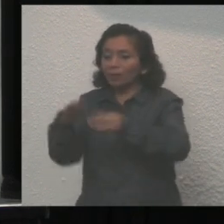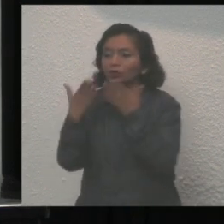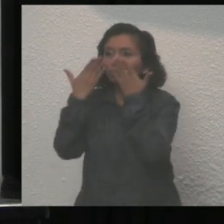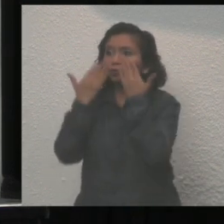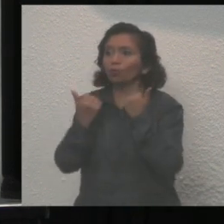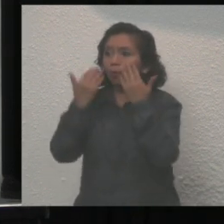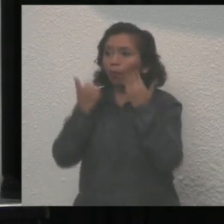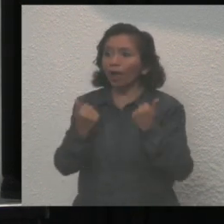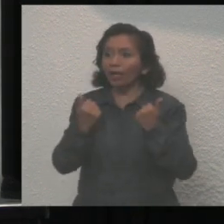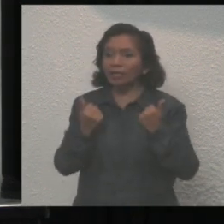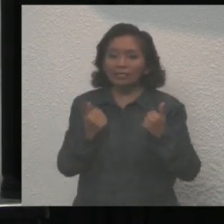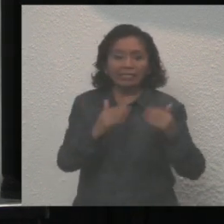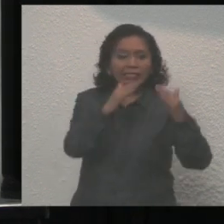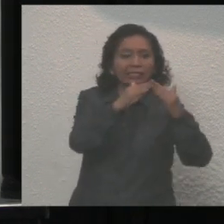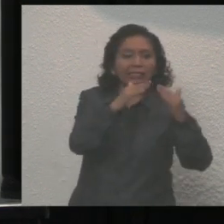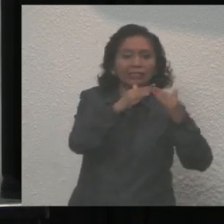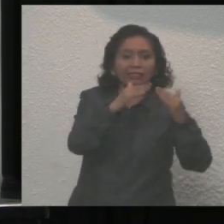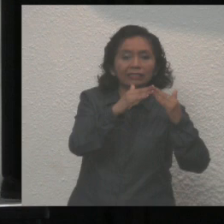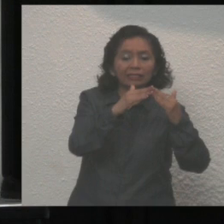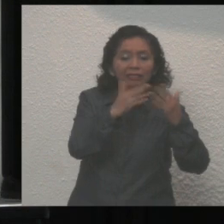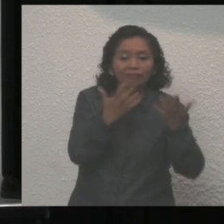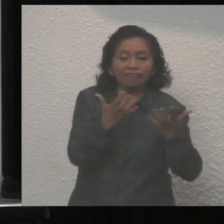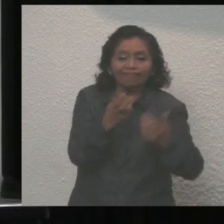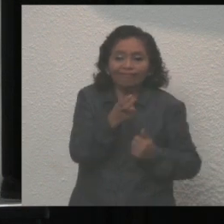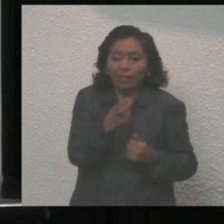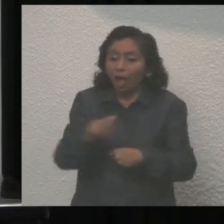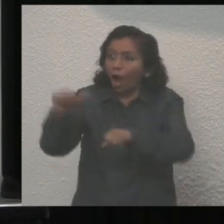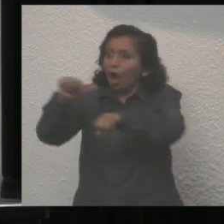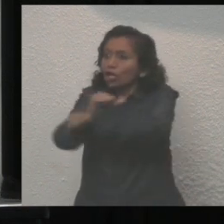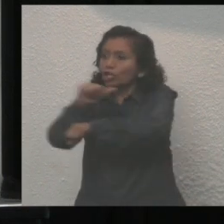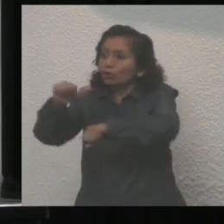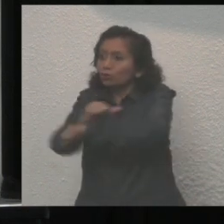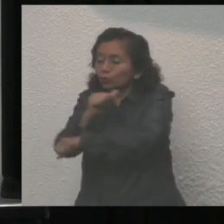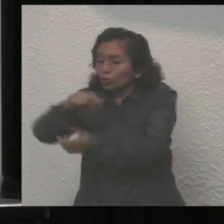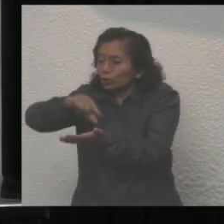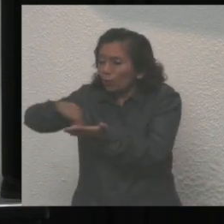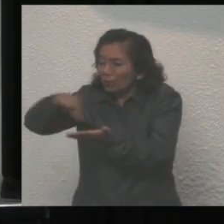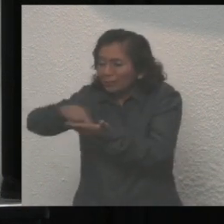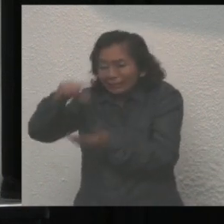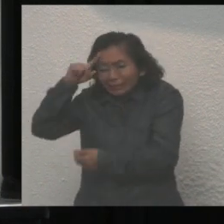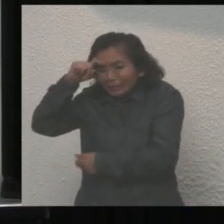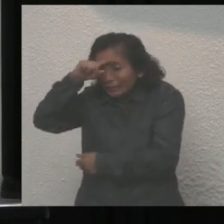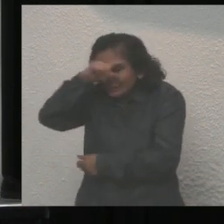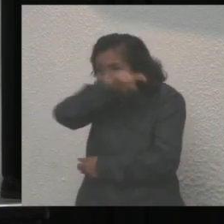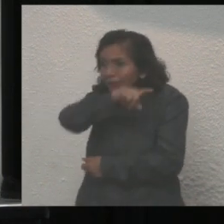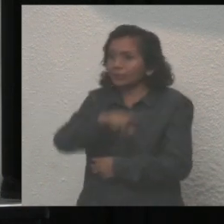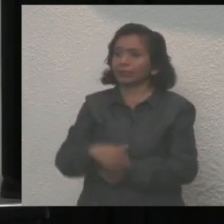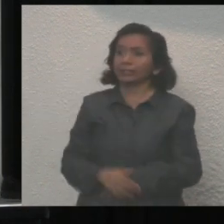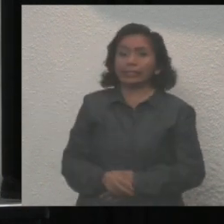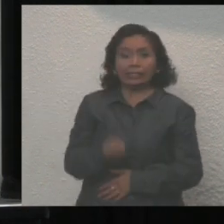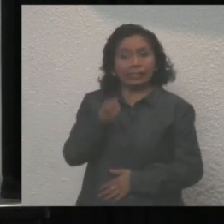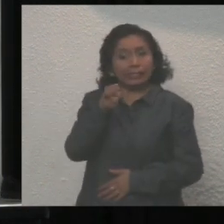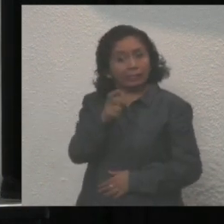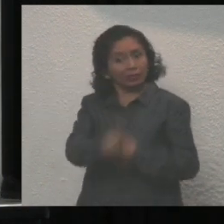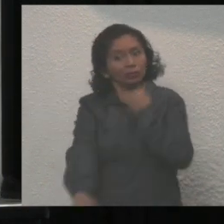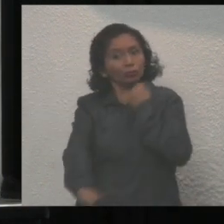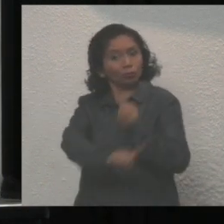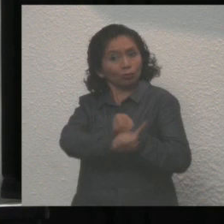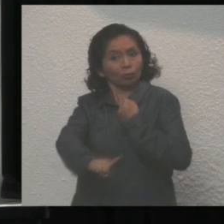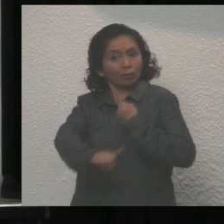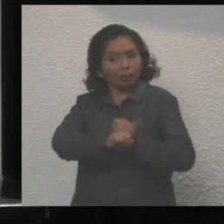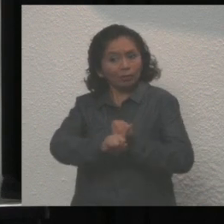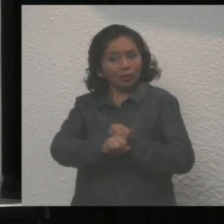la casa que apenas pagaban, el carro que con esfuerzo compraron. La crisis, si bien va